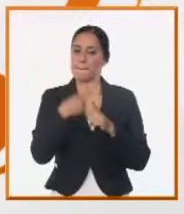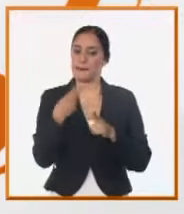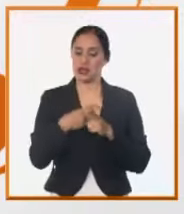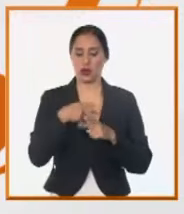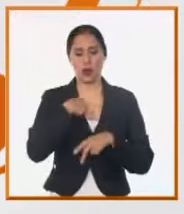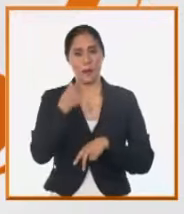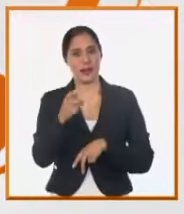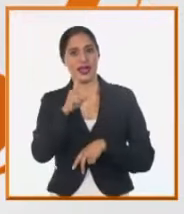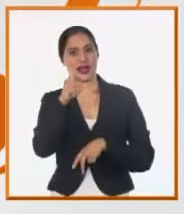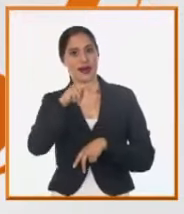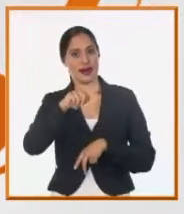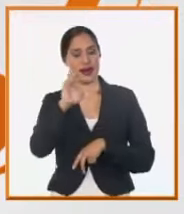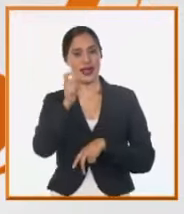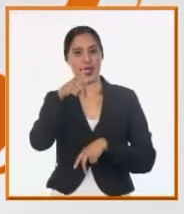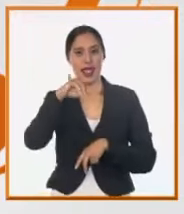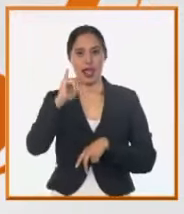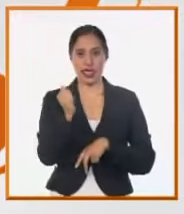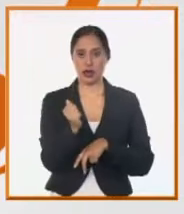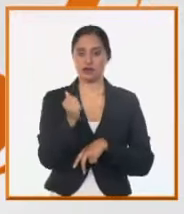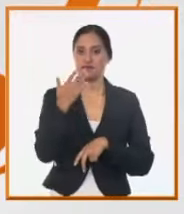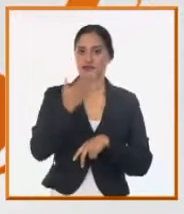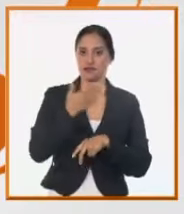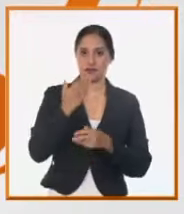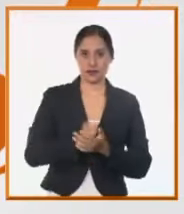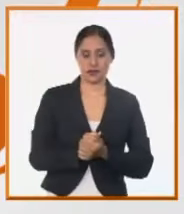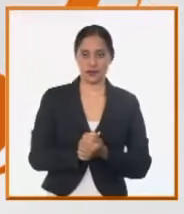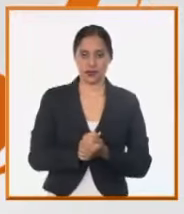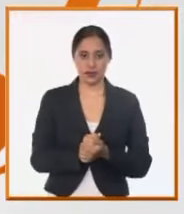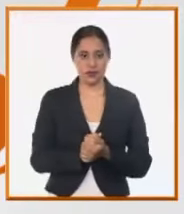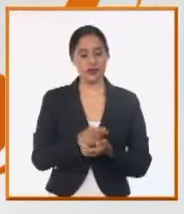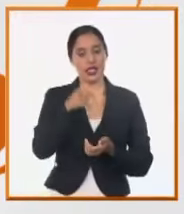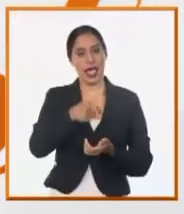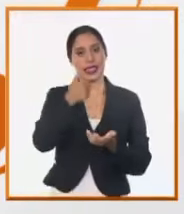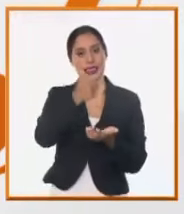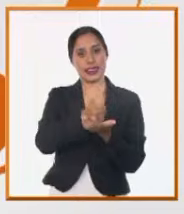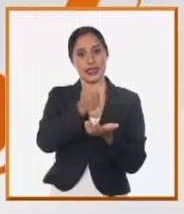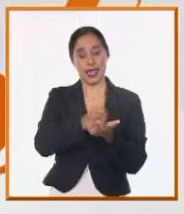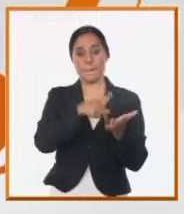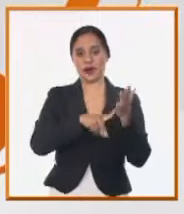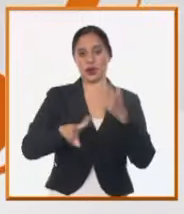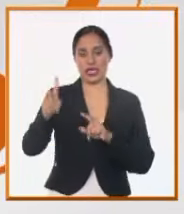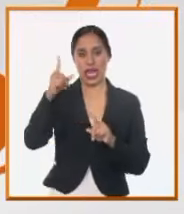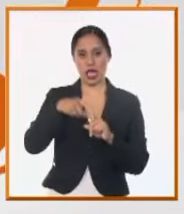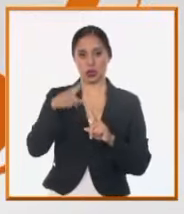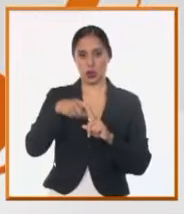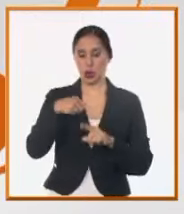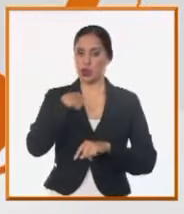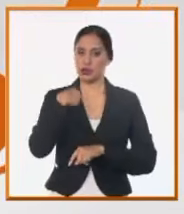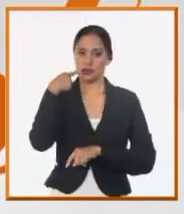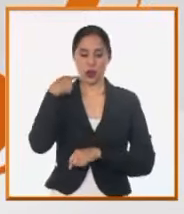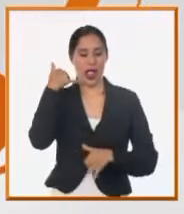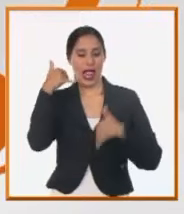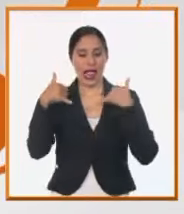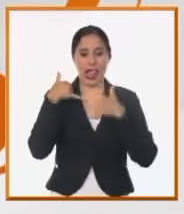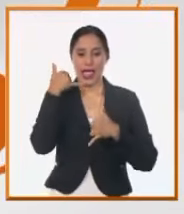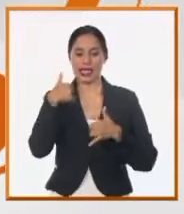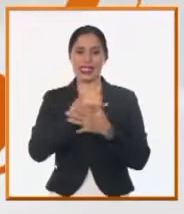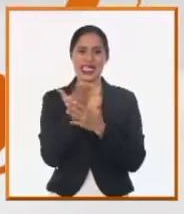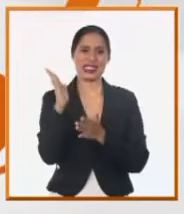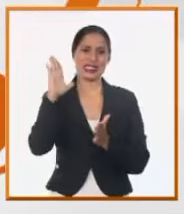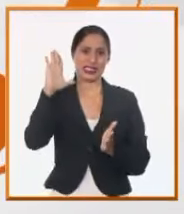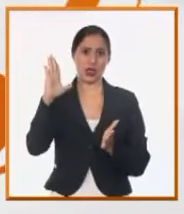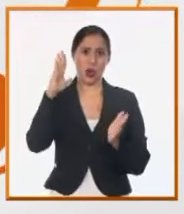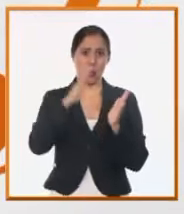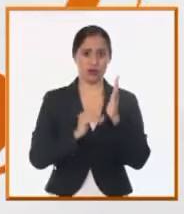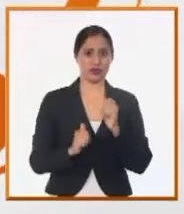Rodríguez Ávila, del Central Jesús Menéndez, de acá de Las Tunas. Desde el día 5 de junio